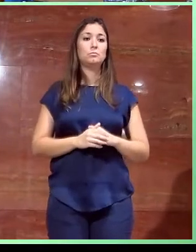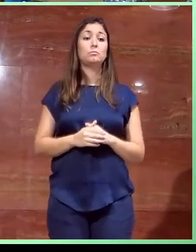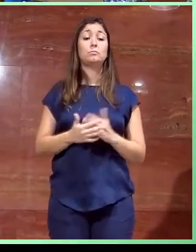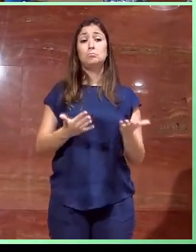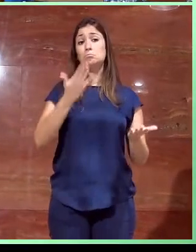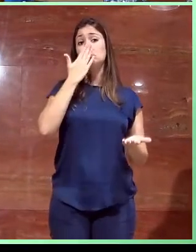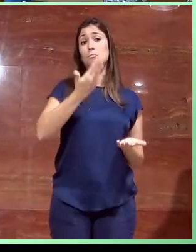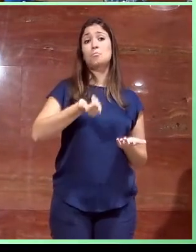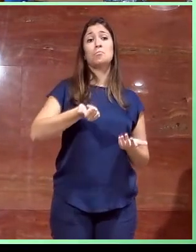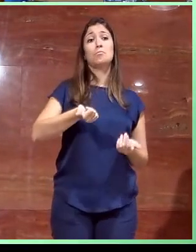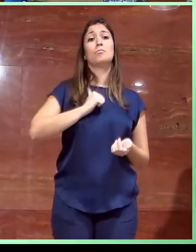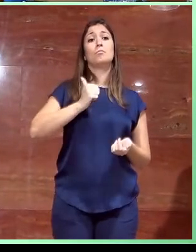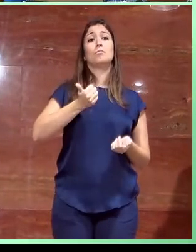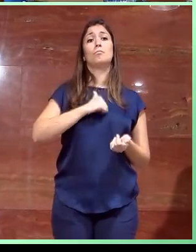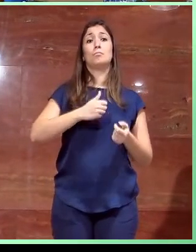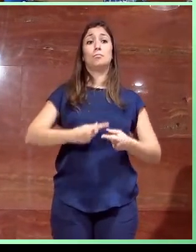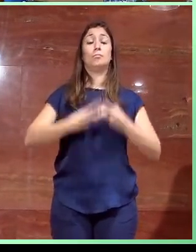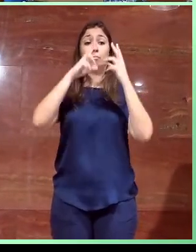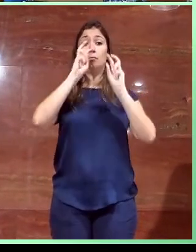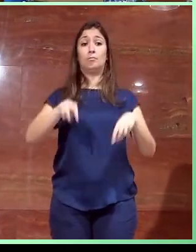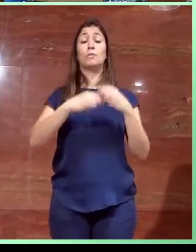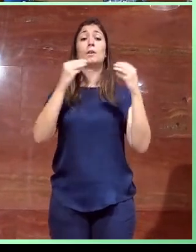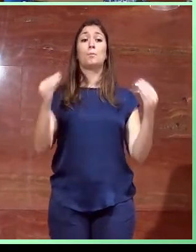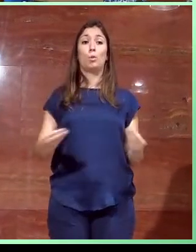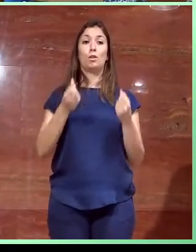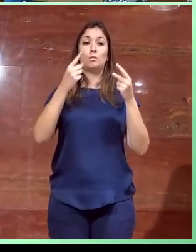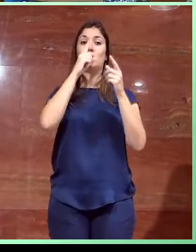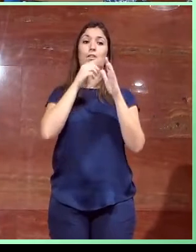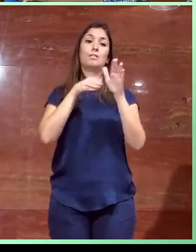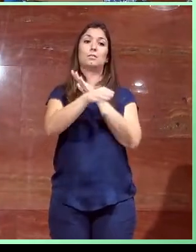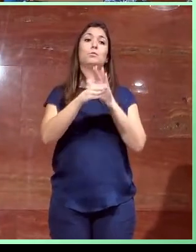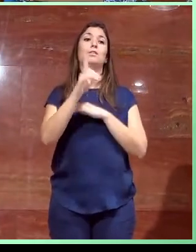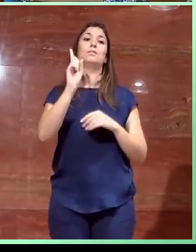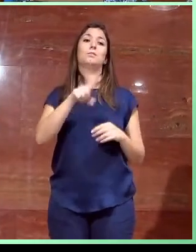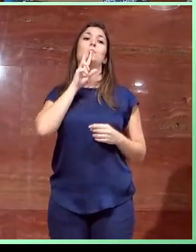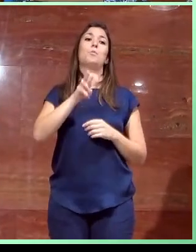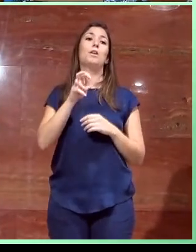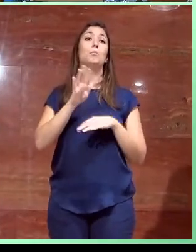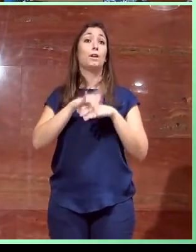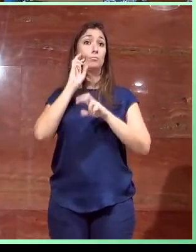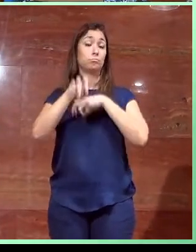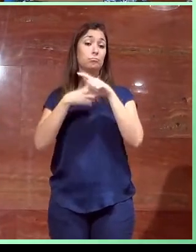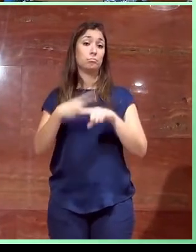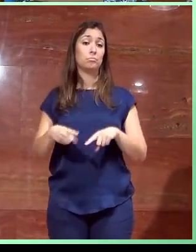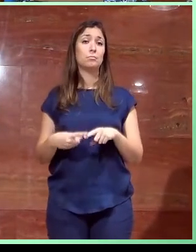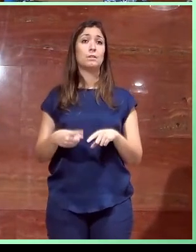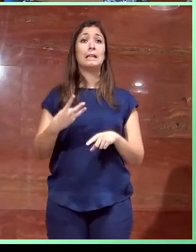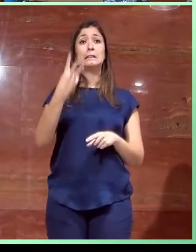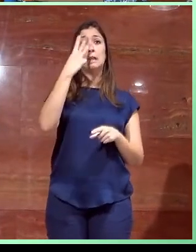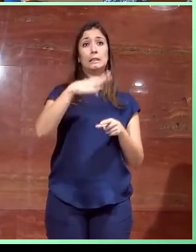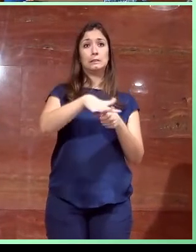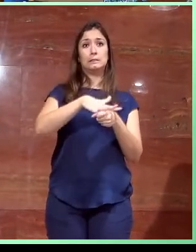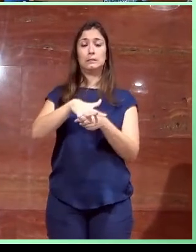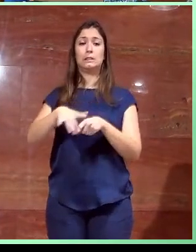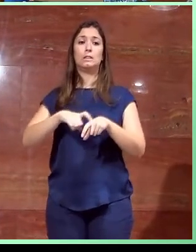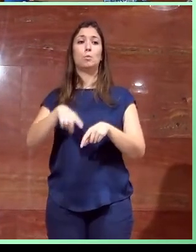aprovechar, ¿no?, la modificación del edificio para mejorar las condiciones de accesibilidad pues también va a servir para remodelarlo, ¿no? Se trabaja en tres núcleos de aseo,